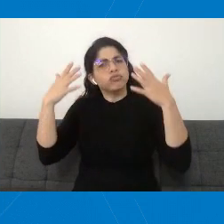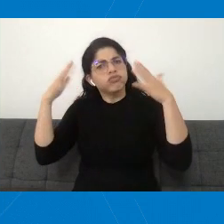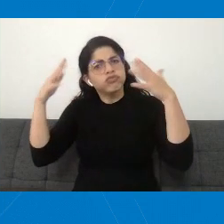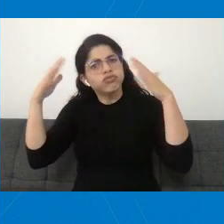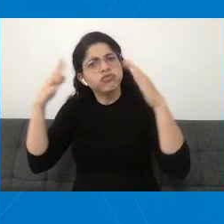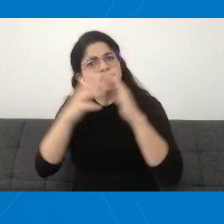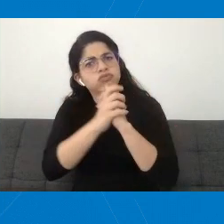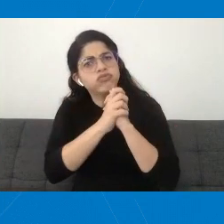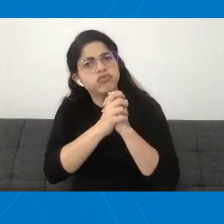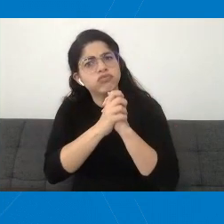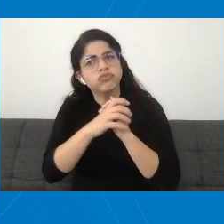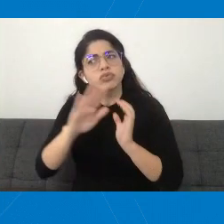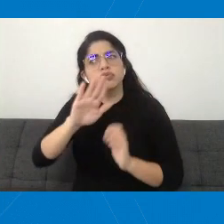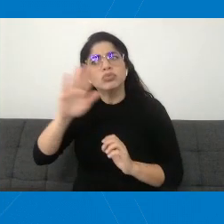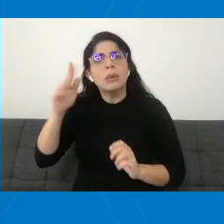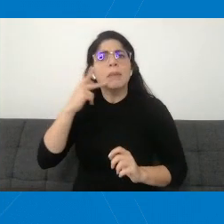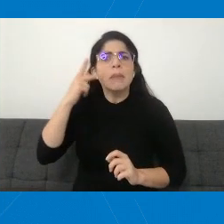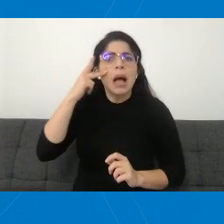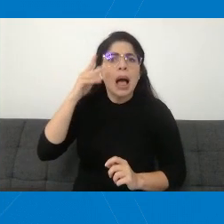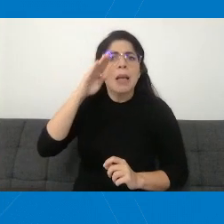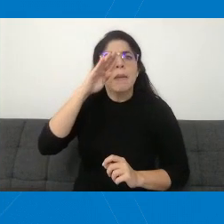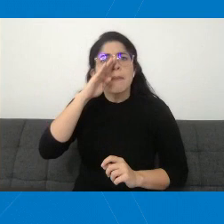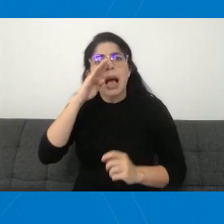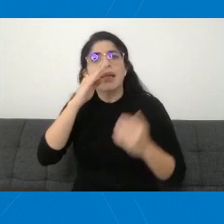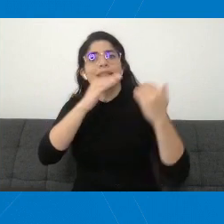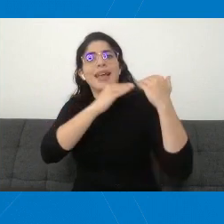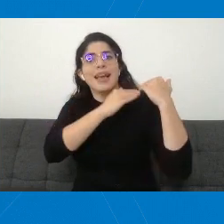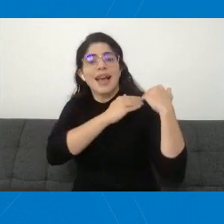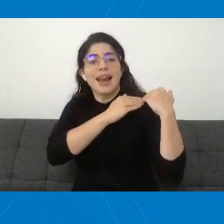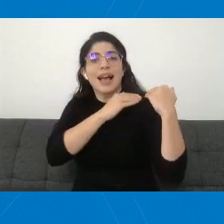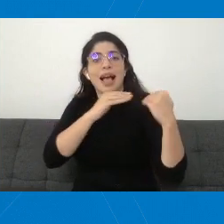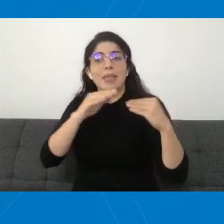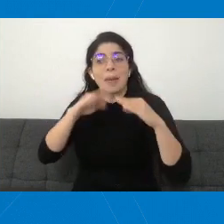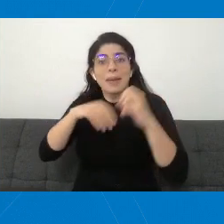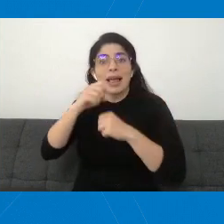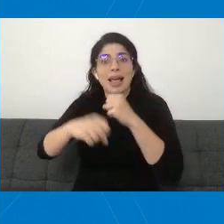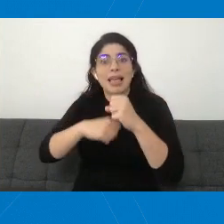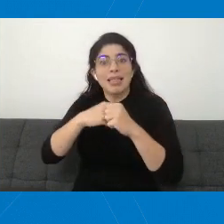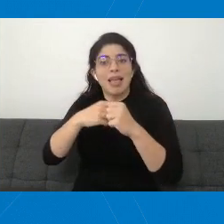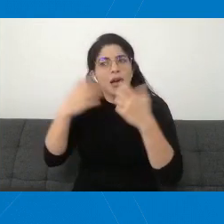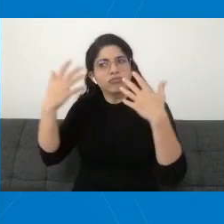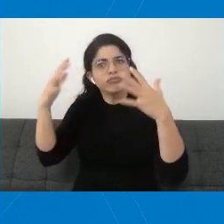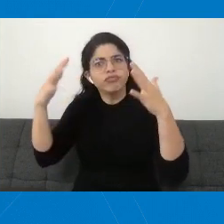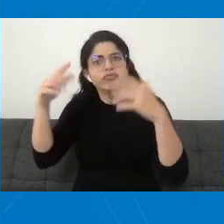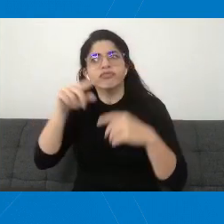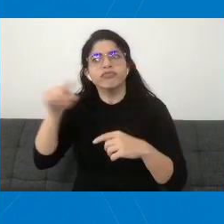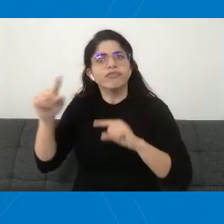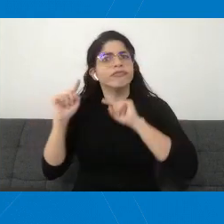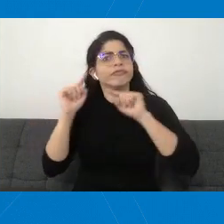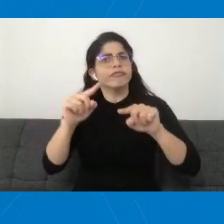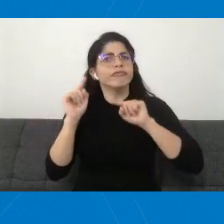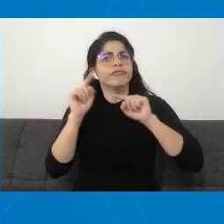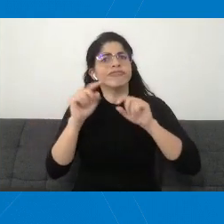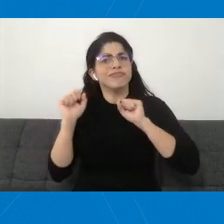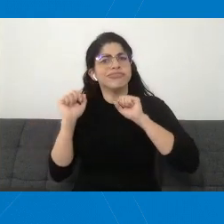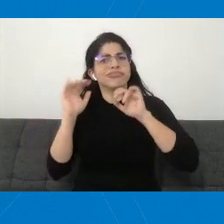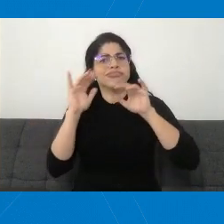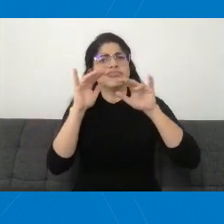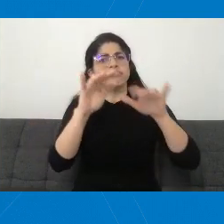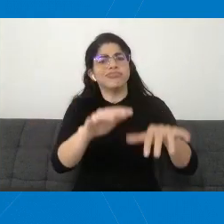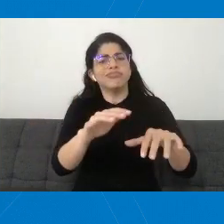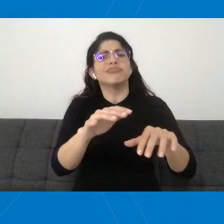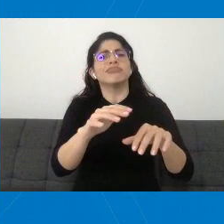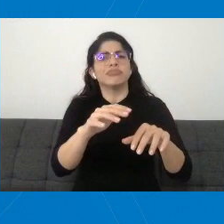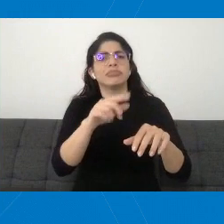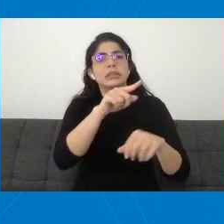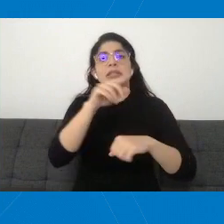padres, madres, y encargados de las personas menores de edad que han acudido masivamente a este llamado,